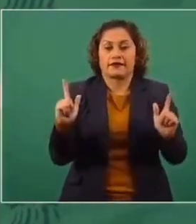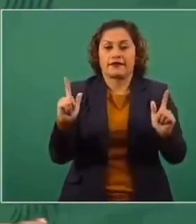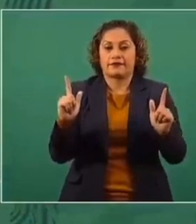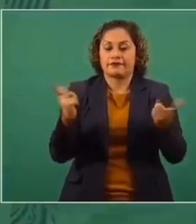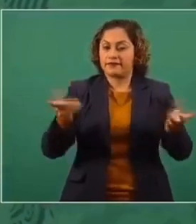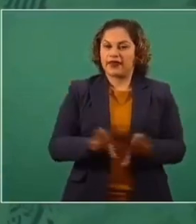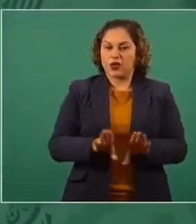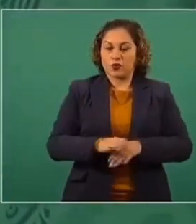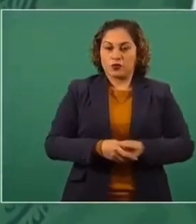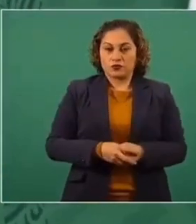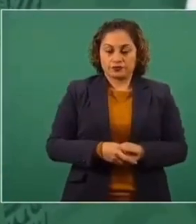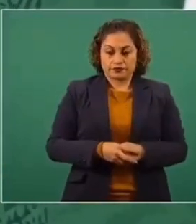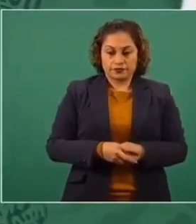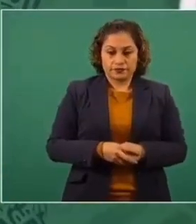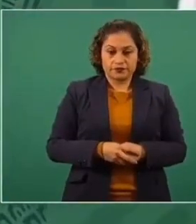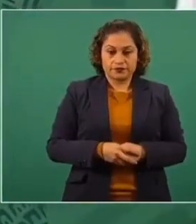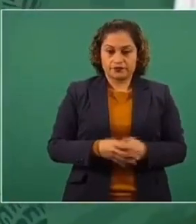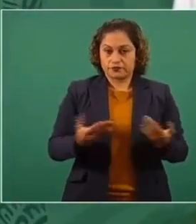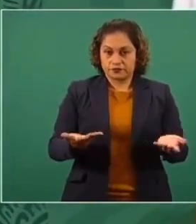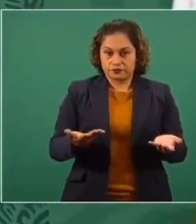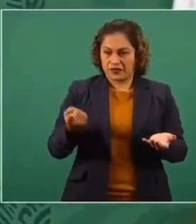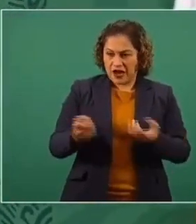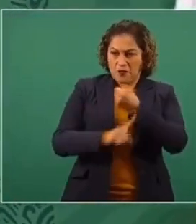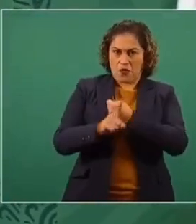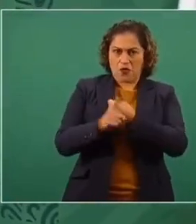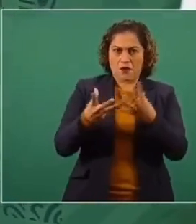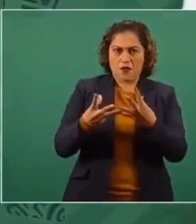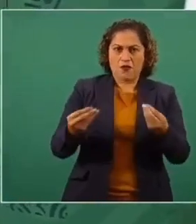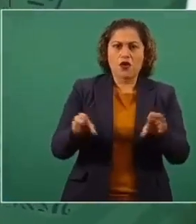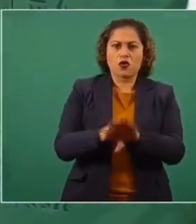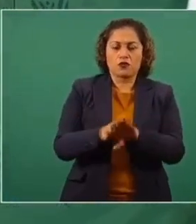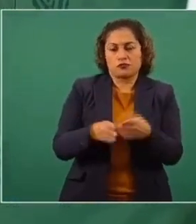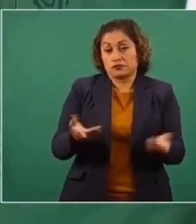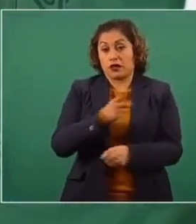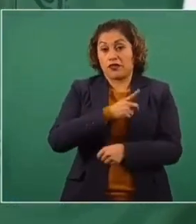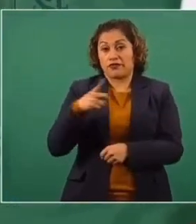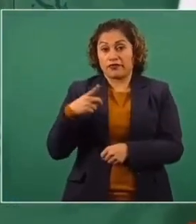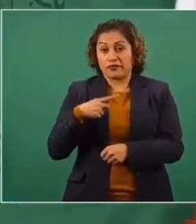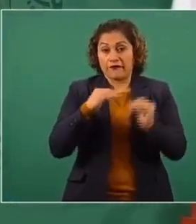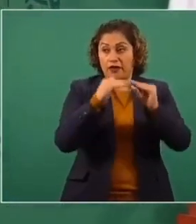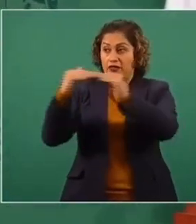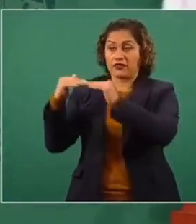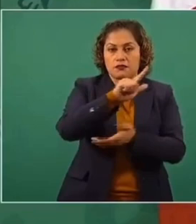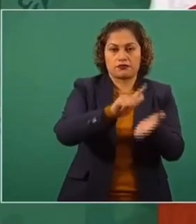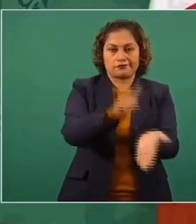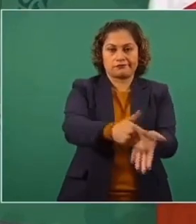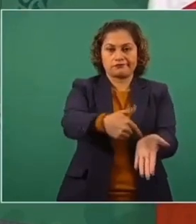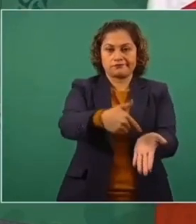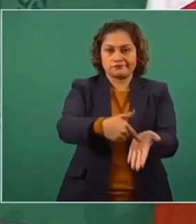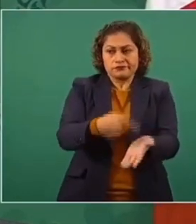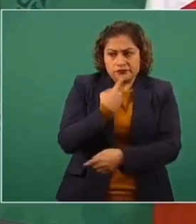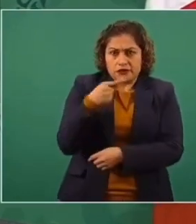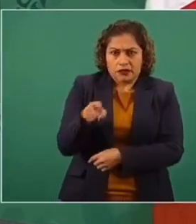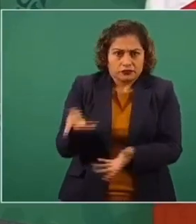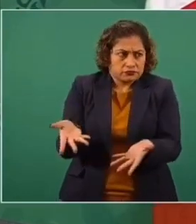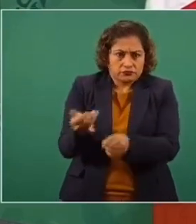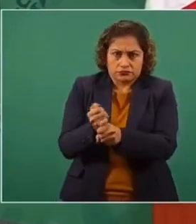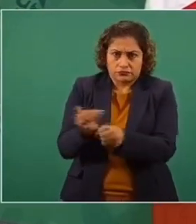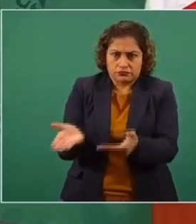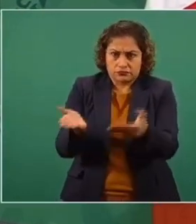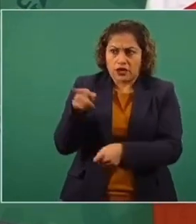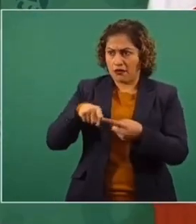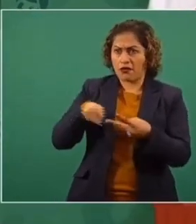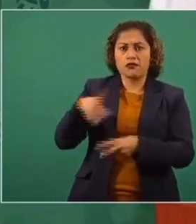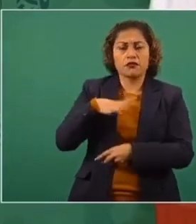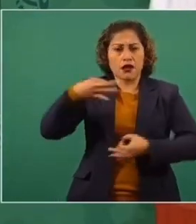Pues como se tienen que ver estas cosas, mediante procedimientos democráticos. Y con la ley, con denuncias, para eso es el Ministerio